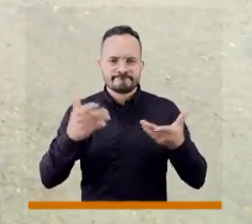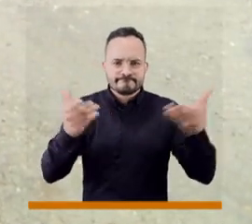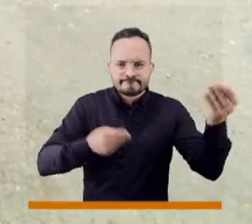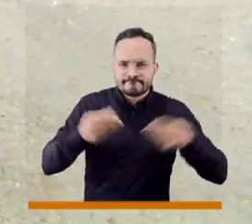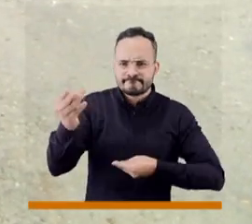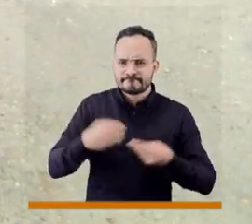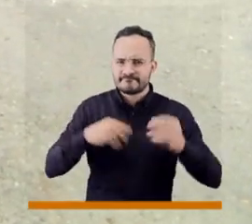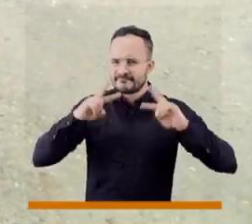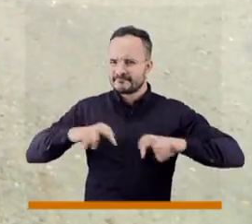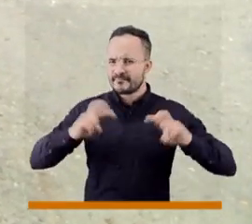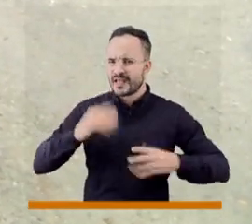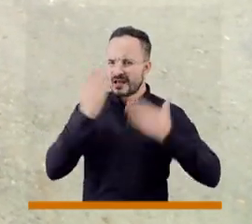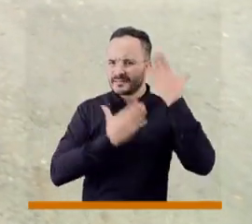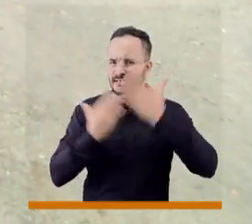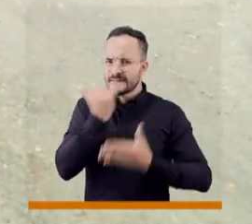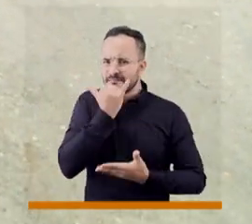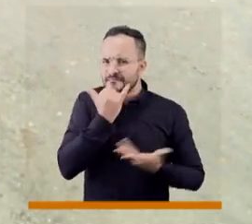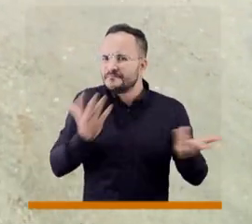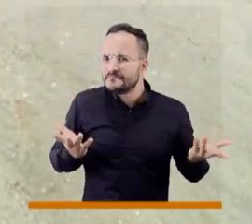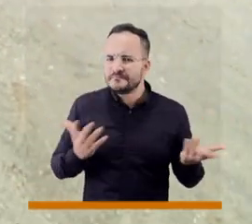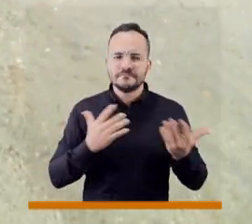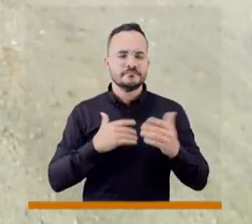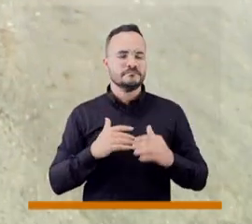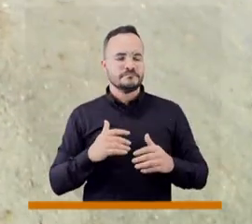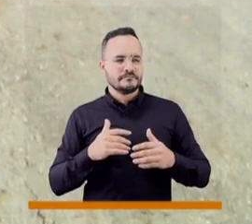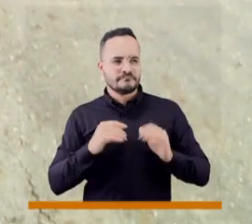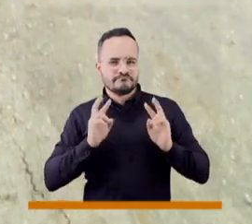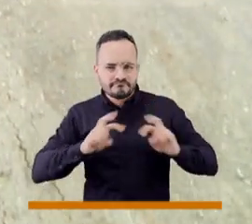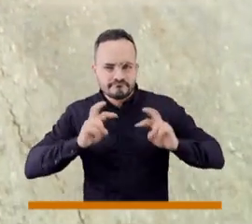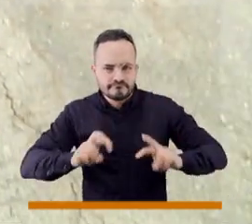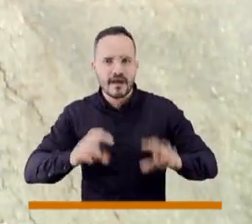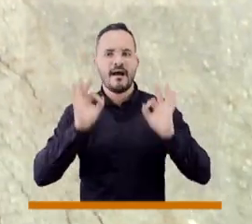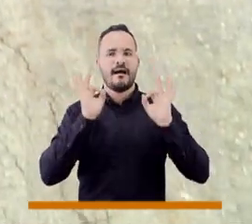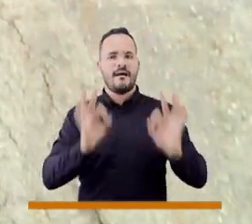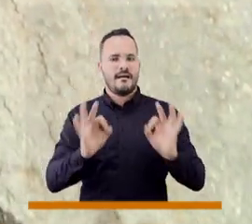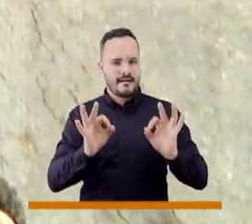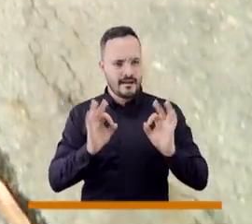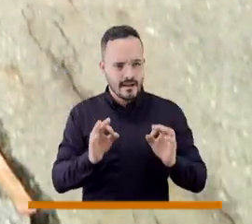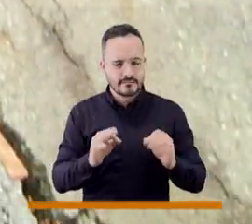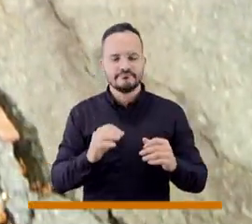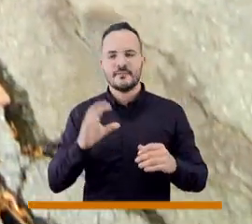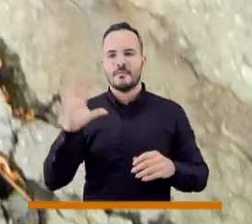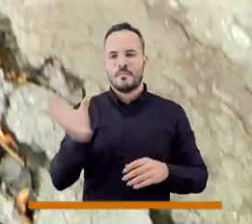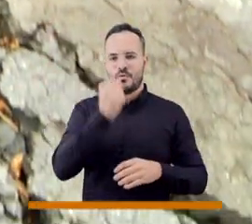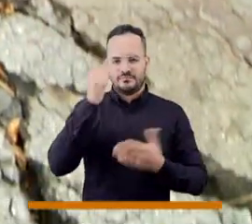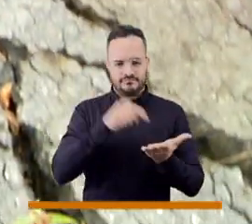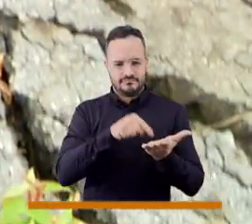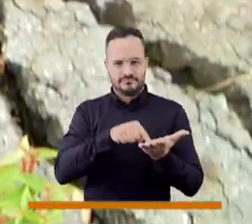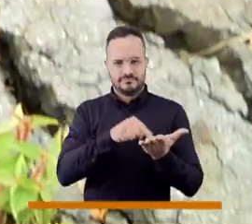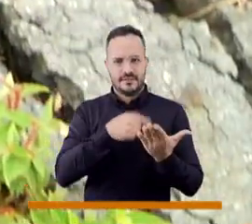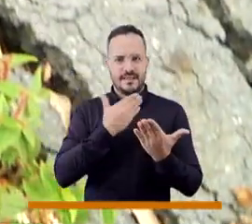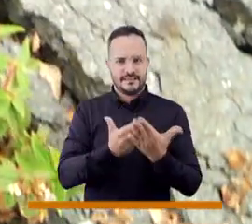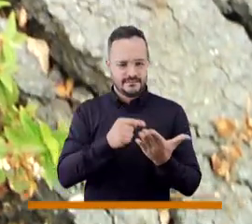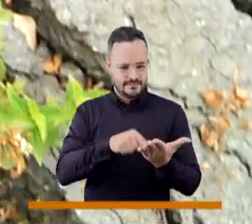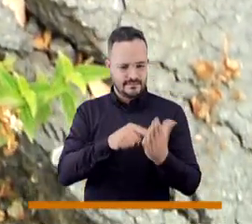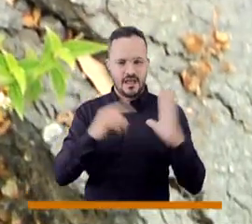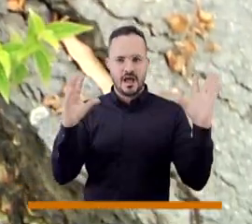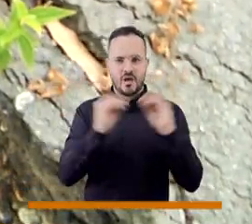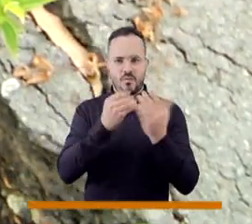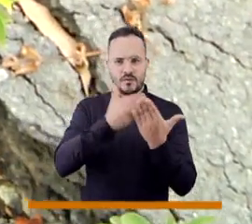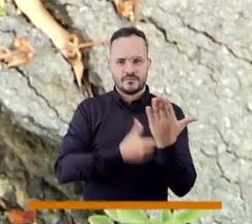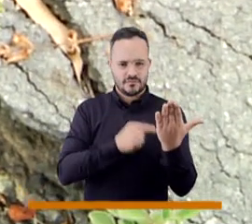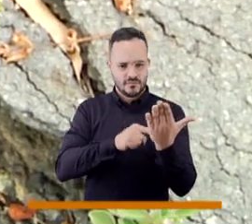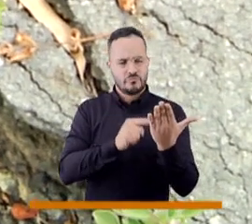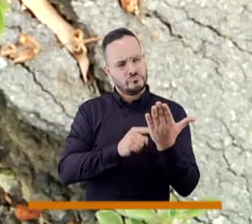documentarnos qué pasó con esta vía, fue cuando nos encontramos ese acuerdo, con el cual nos